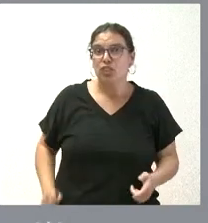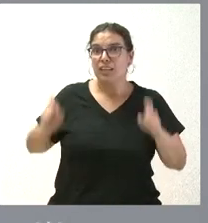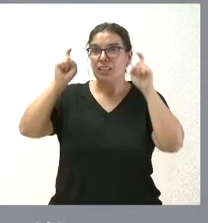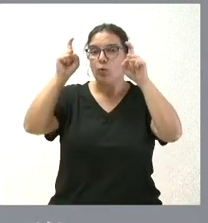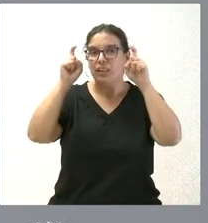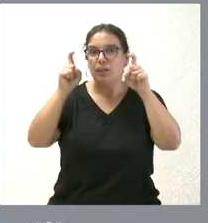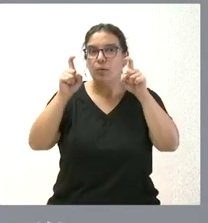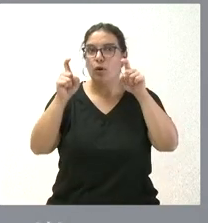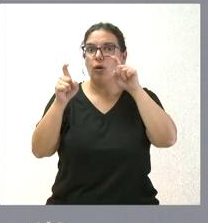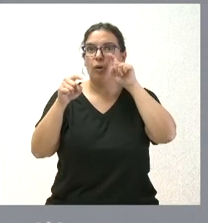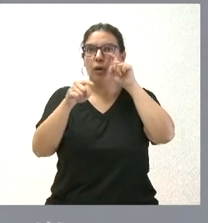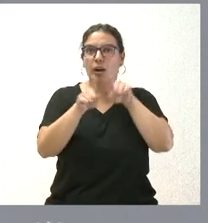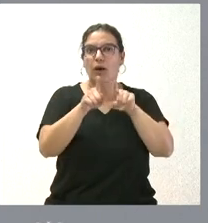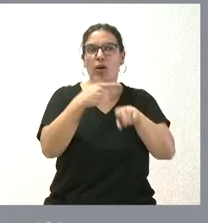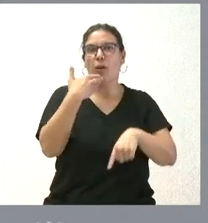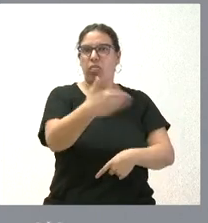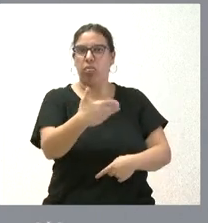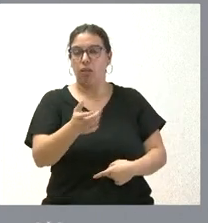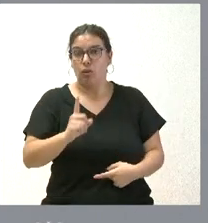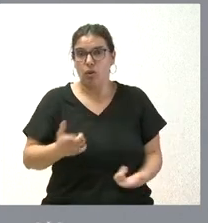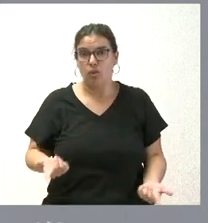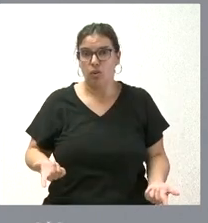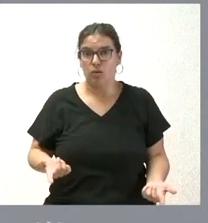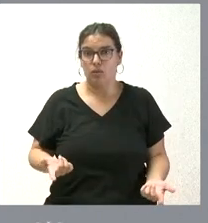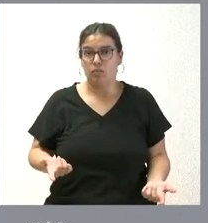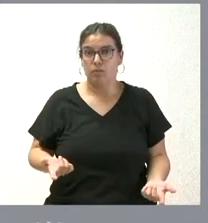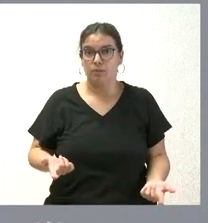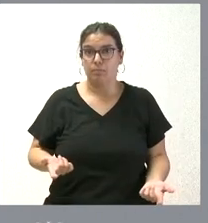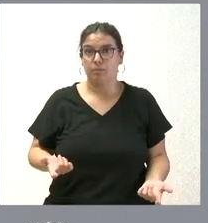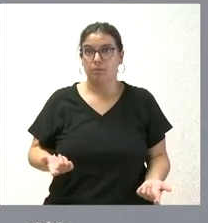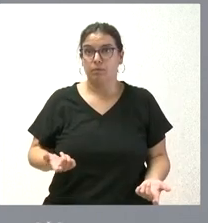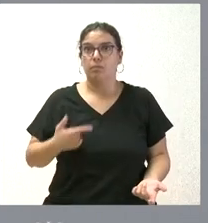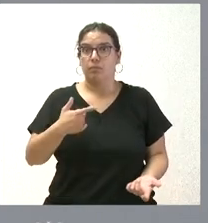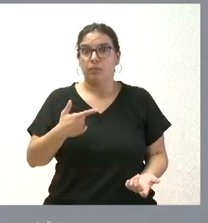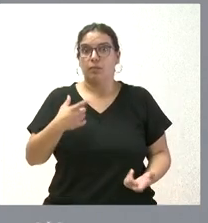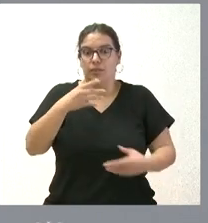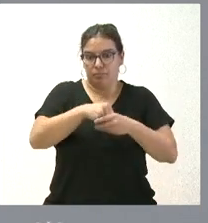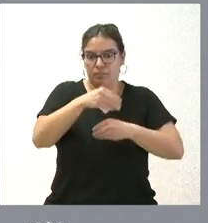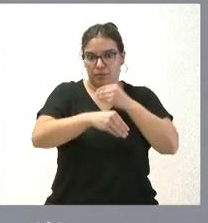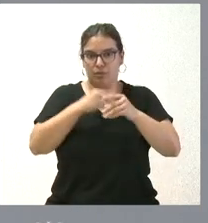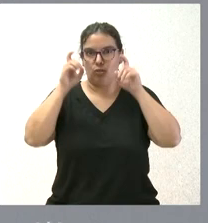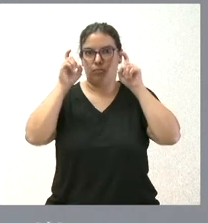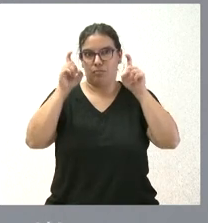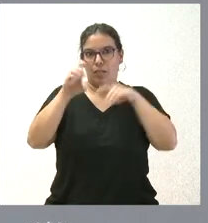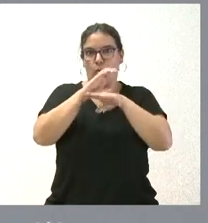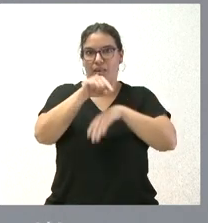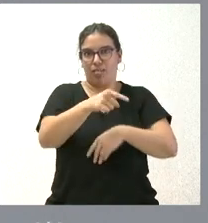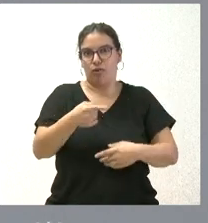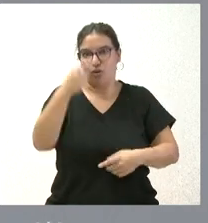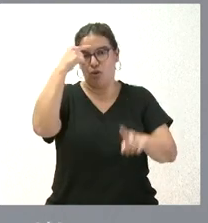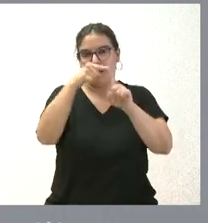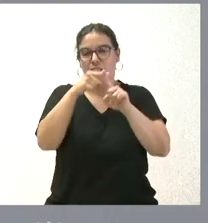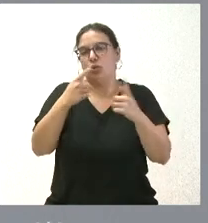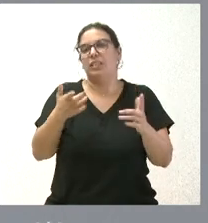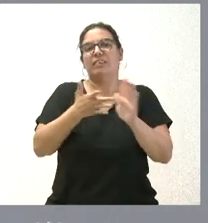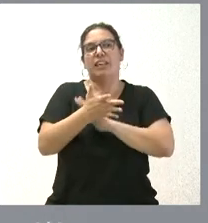como algo peyorativo, sino todo lo contrario, pues, lo hace a través de la Consejería de Educación, que este es el objetivo. Por tanto,